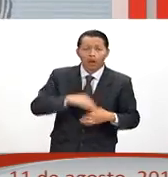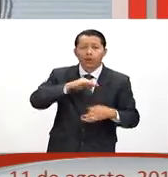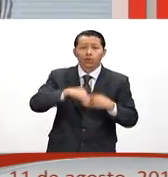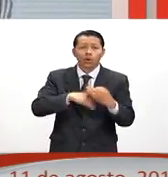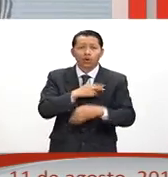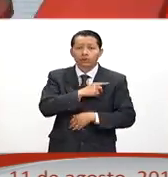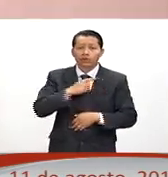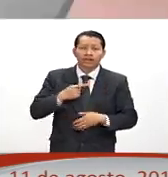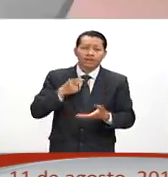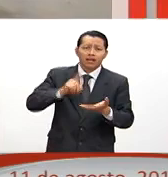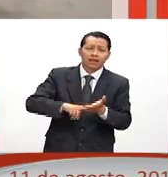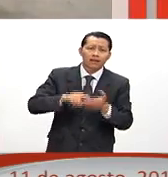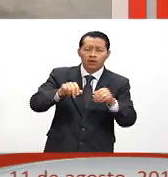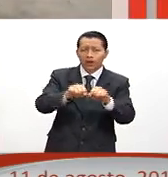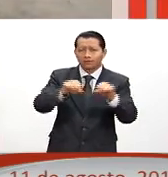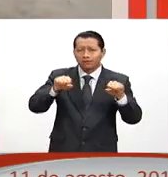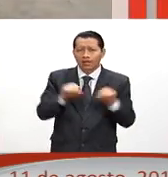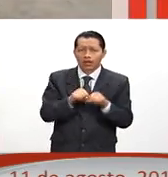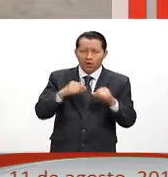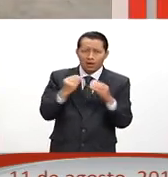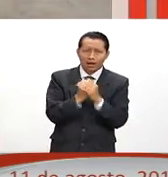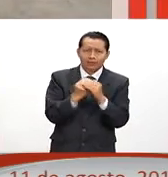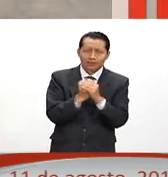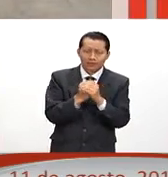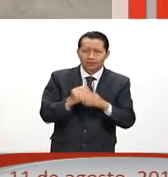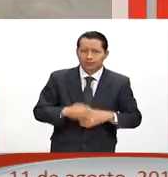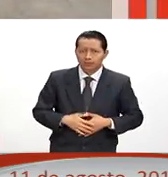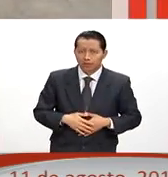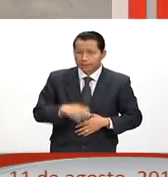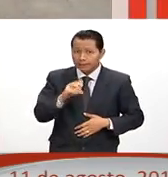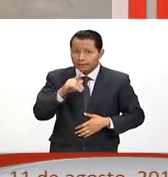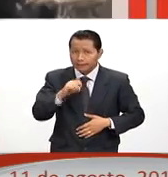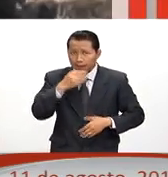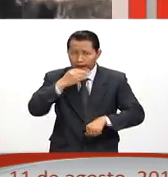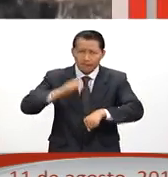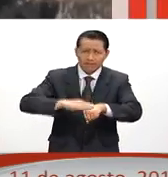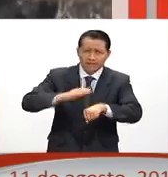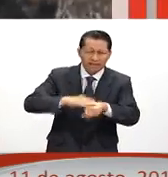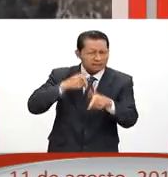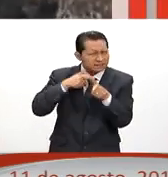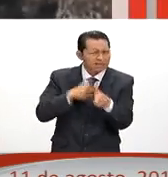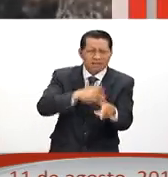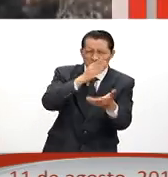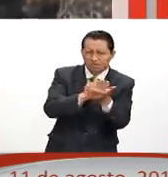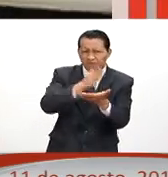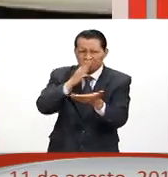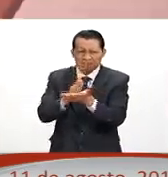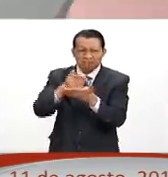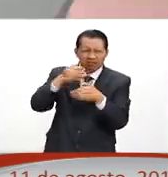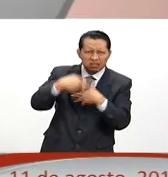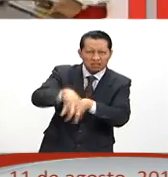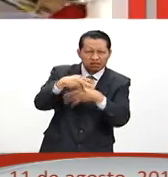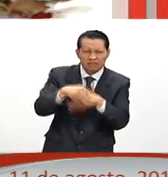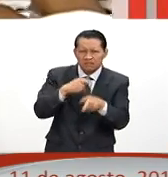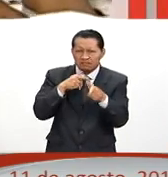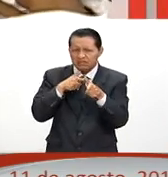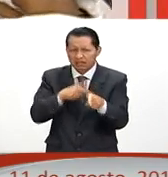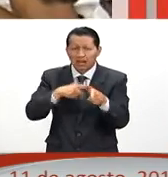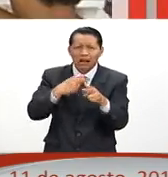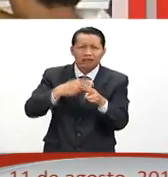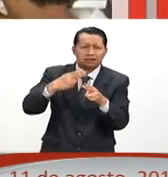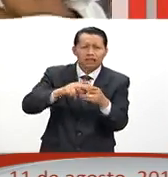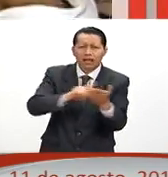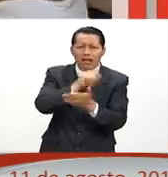aula de clases. La CENTE amenaza con mantener bloqueos hasta que no se derogue la reforma educativa. Las